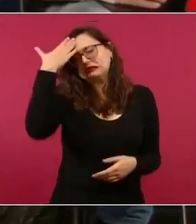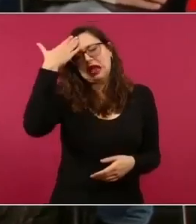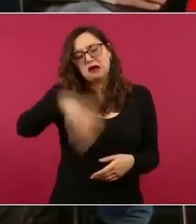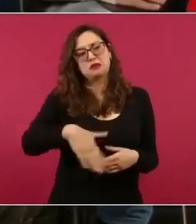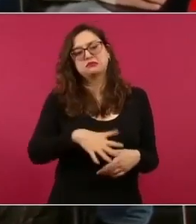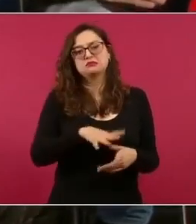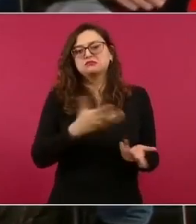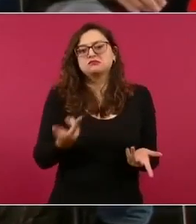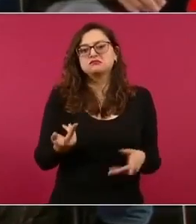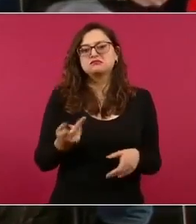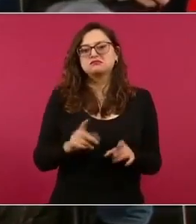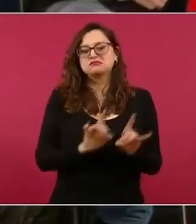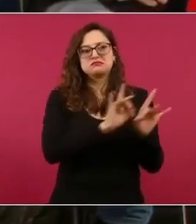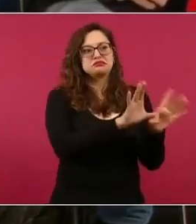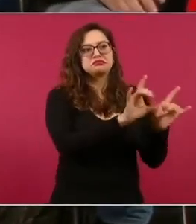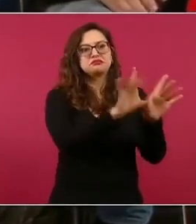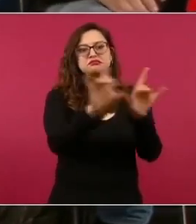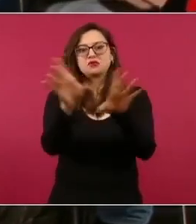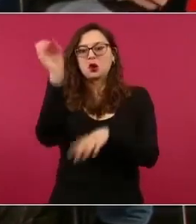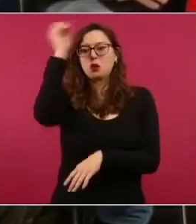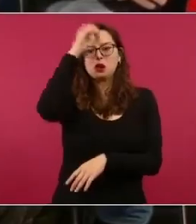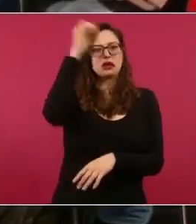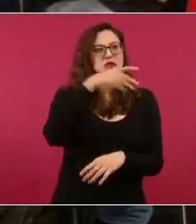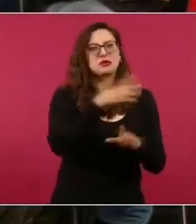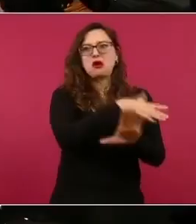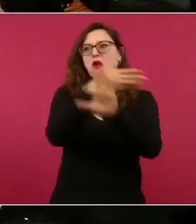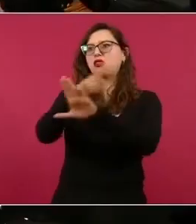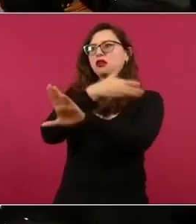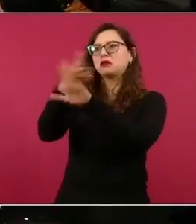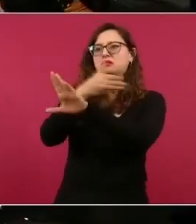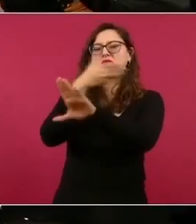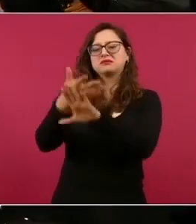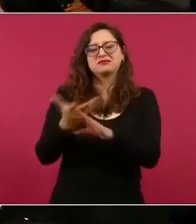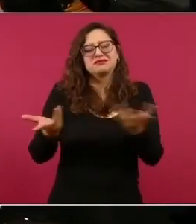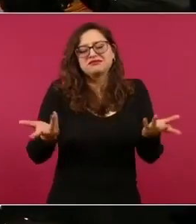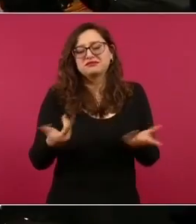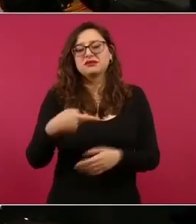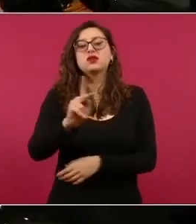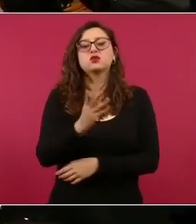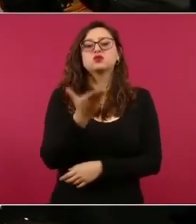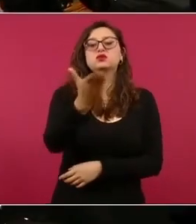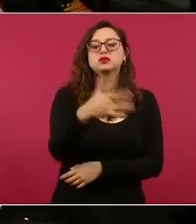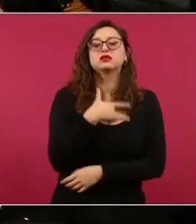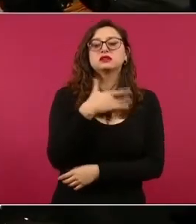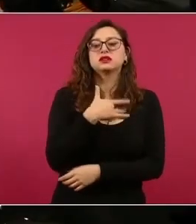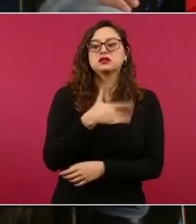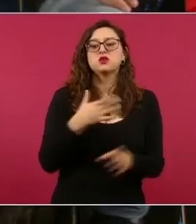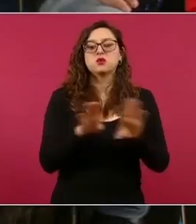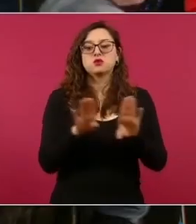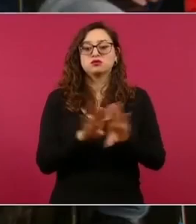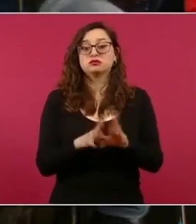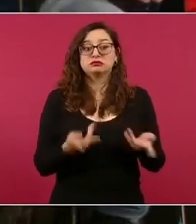elementos de la Guardia Nacional, pero también su opinión al respecto, ya que el Centro Prod y Amnistía Internacional